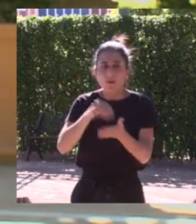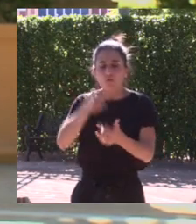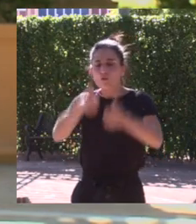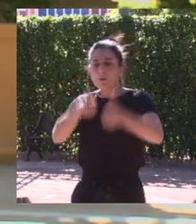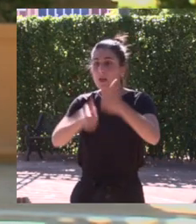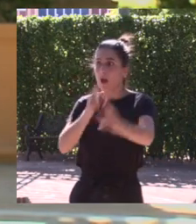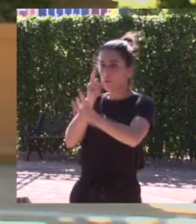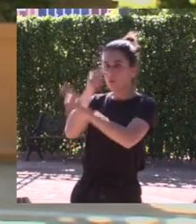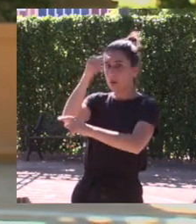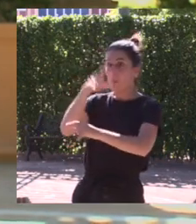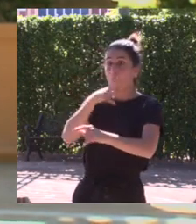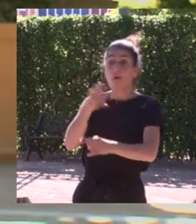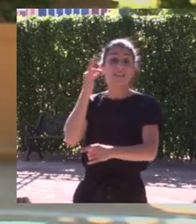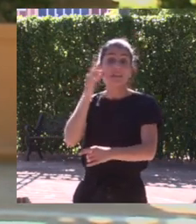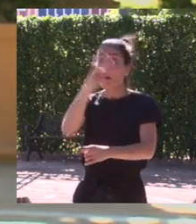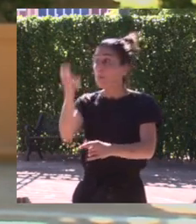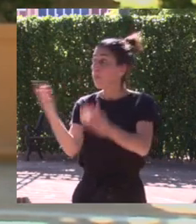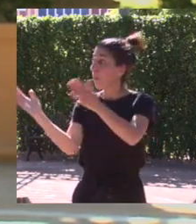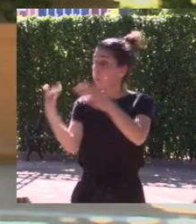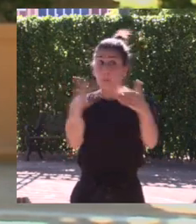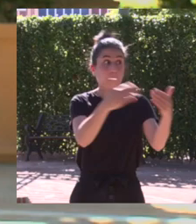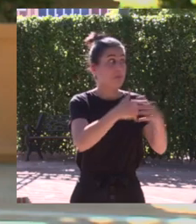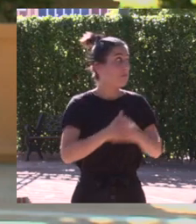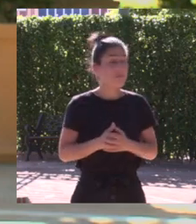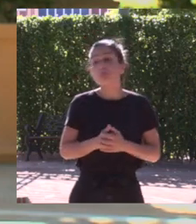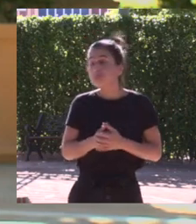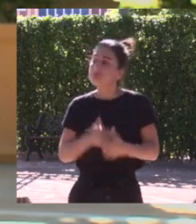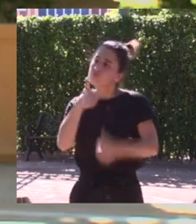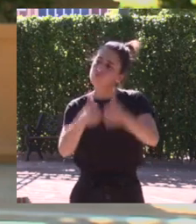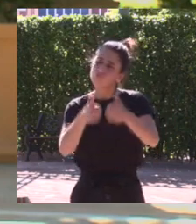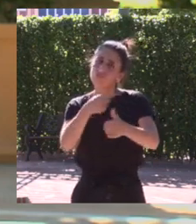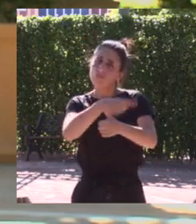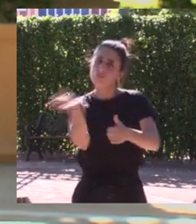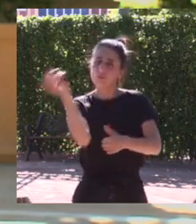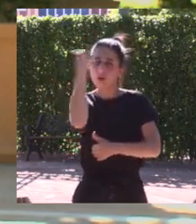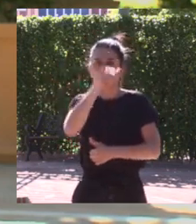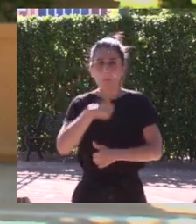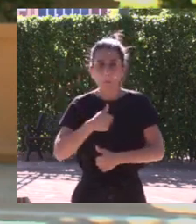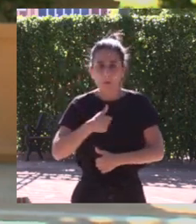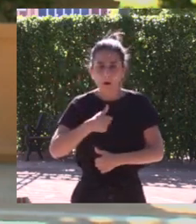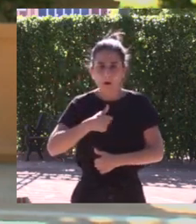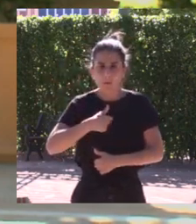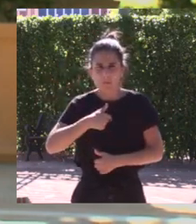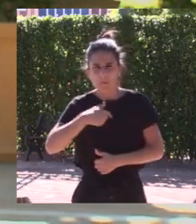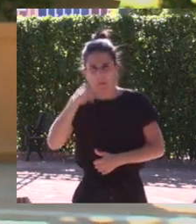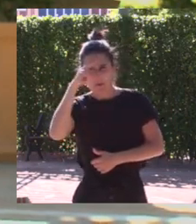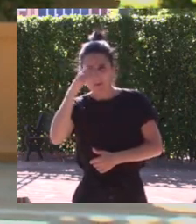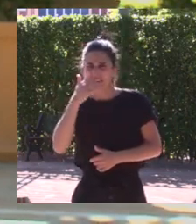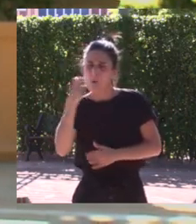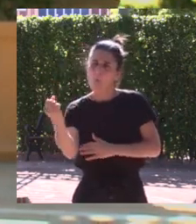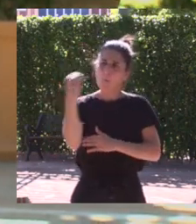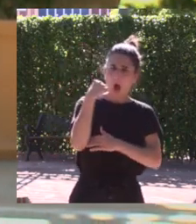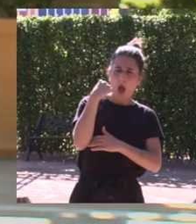competir contra ellos porque no había otras chicas contra las que navegar y no me preocupaba mucho